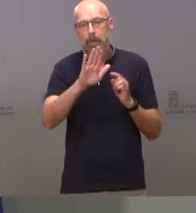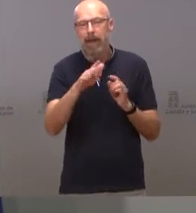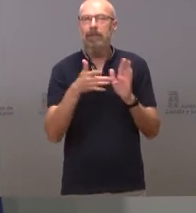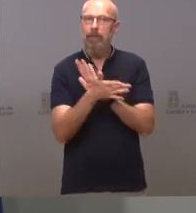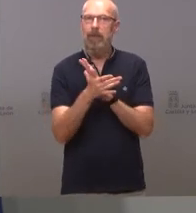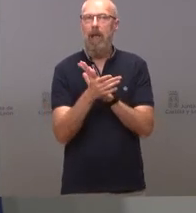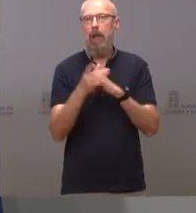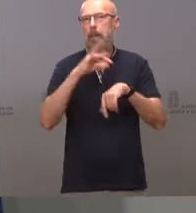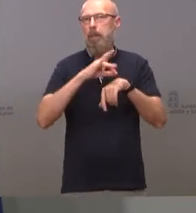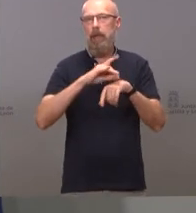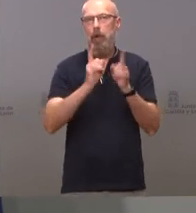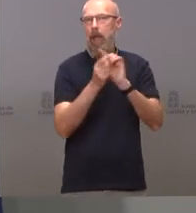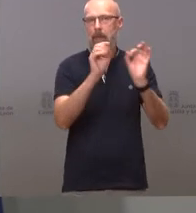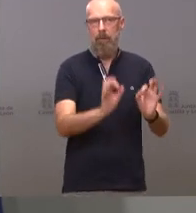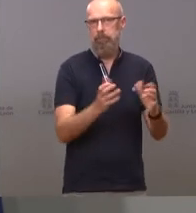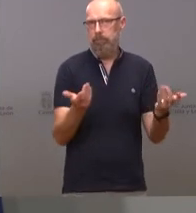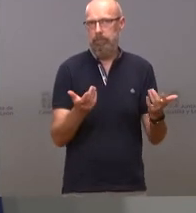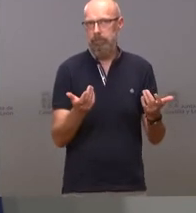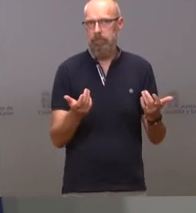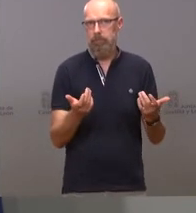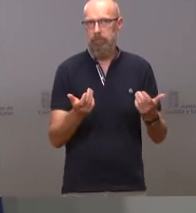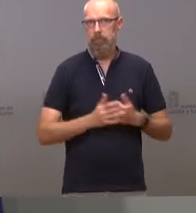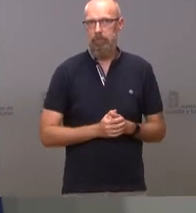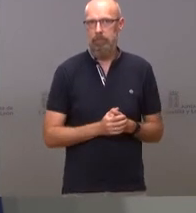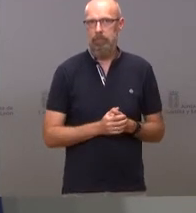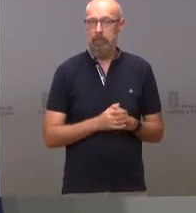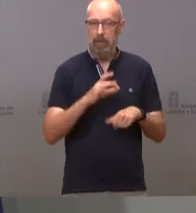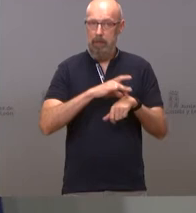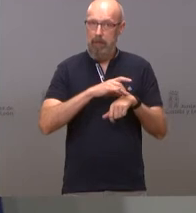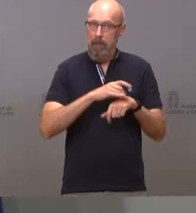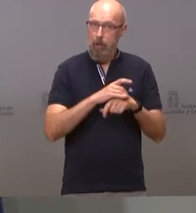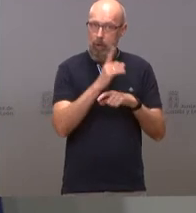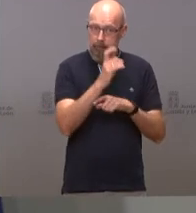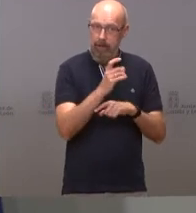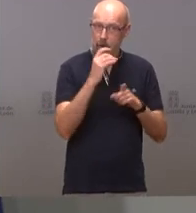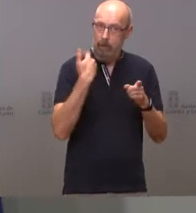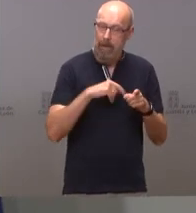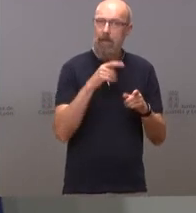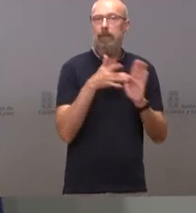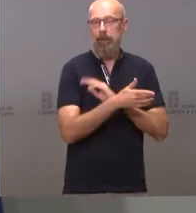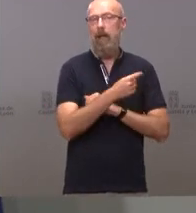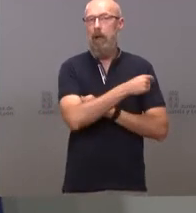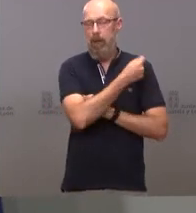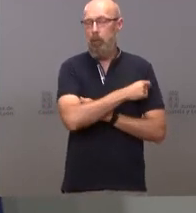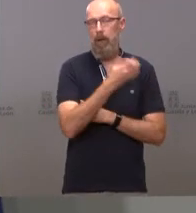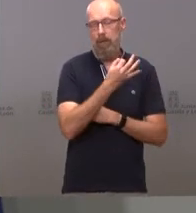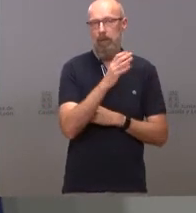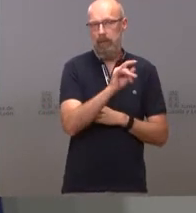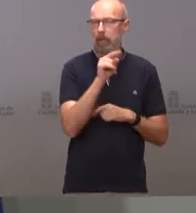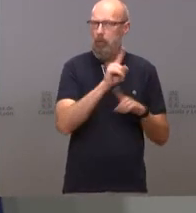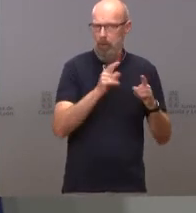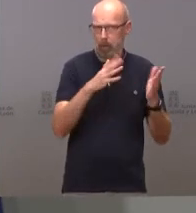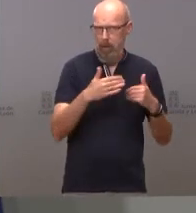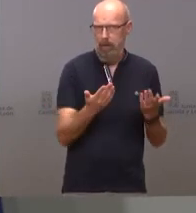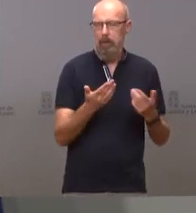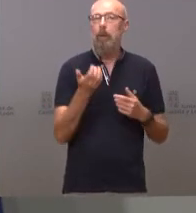tarjeta en teoría se entiende que queda a tu cargo y queda a tu cargo también para la campaña yo creo que ese no es el problema el problema es